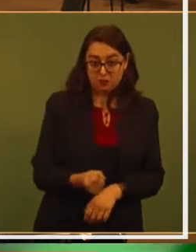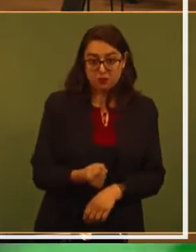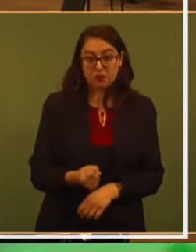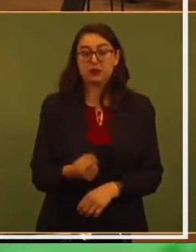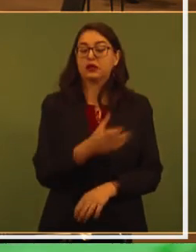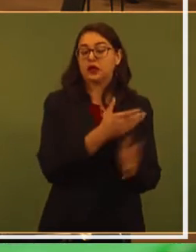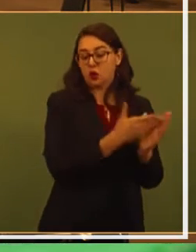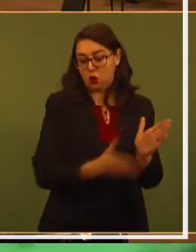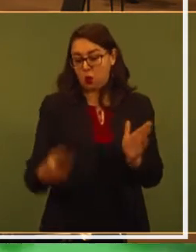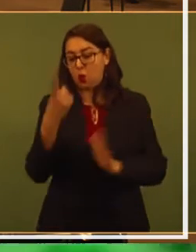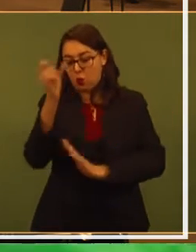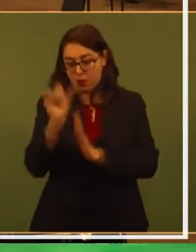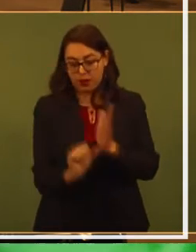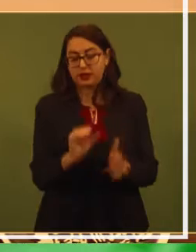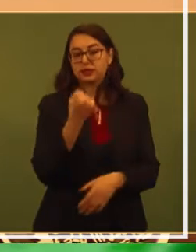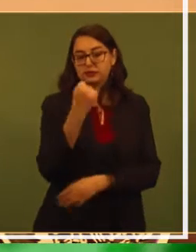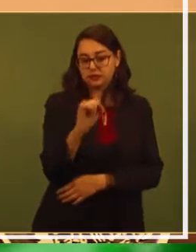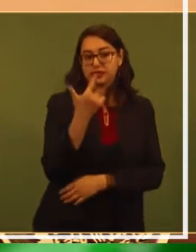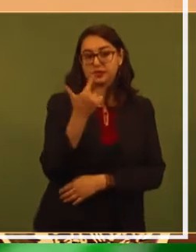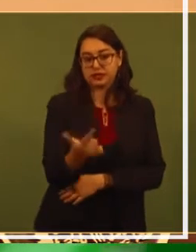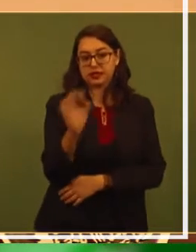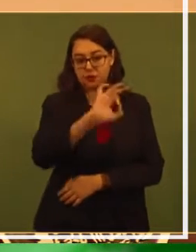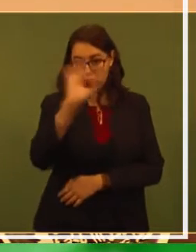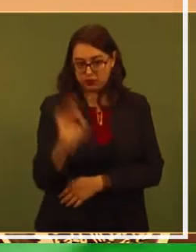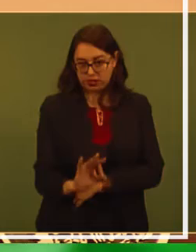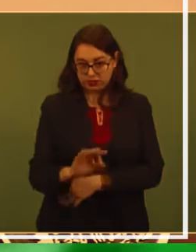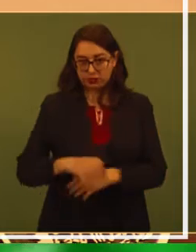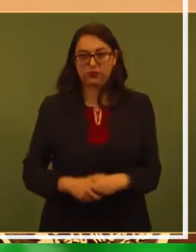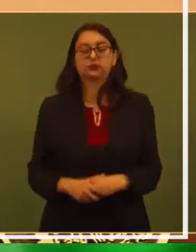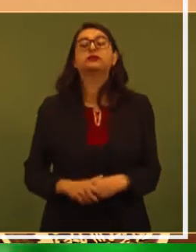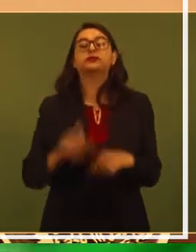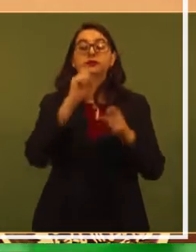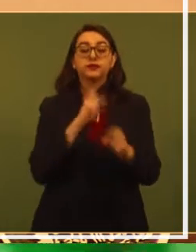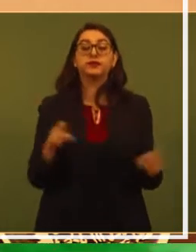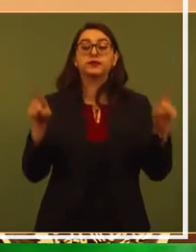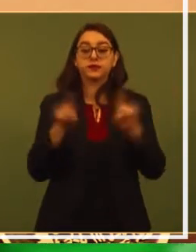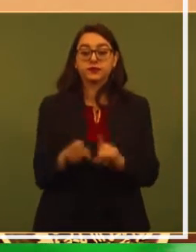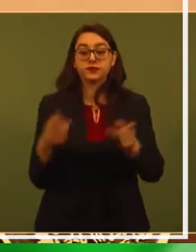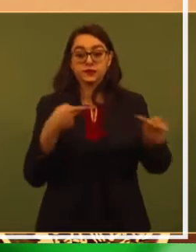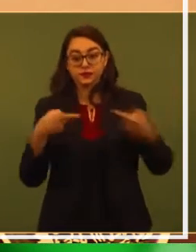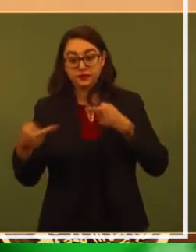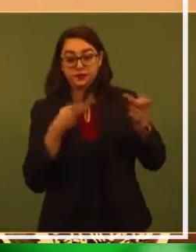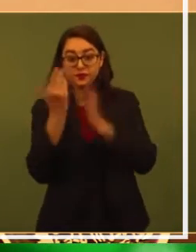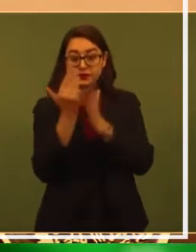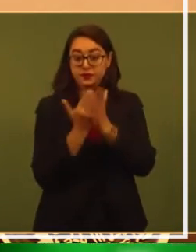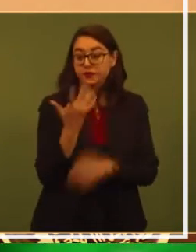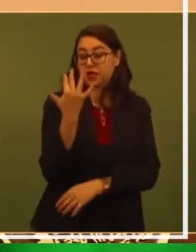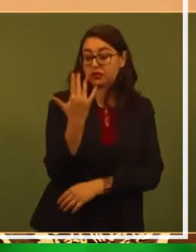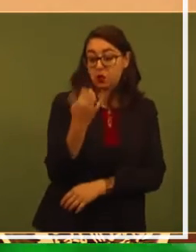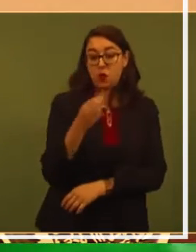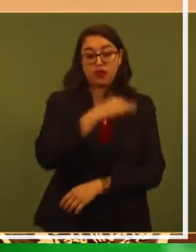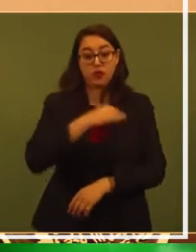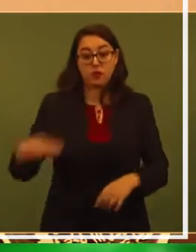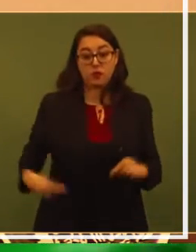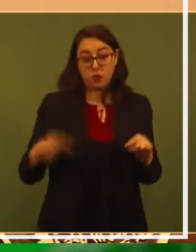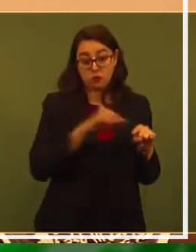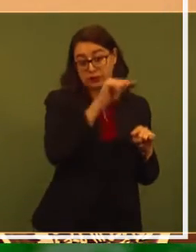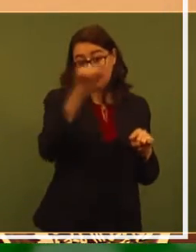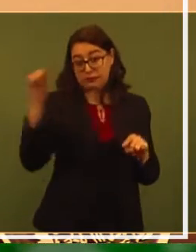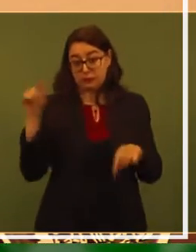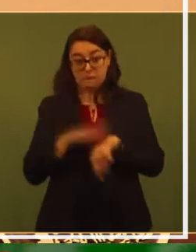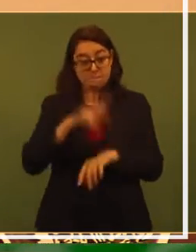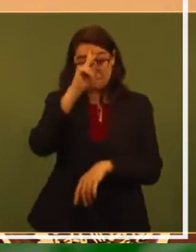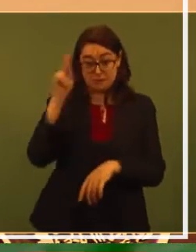en septiembre respecto a agosto y a través de la estrategia de atención a los 50 municipios prioritarios. Se